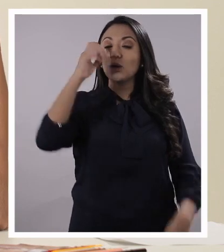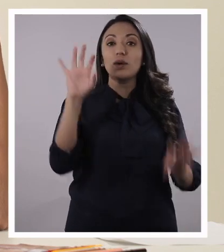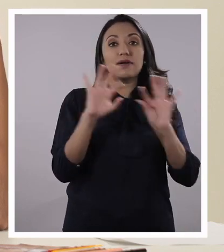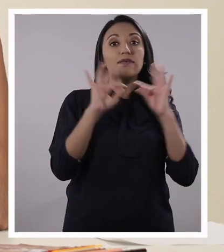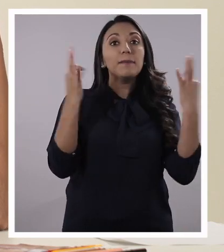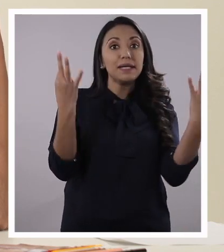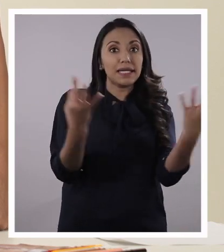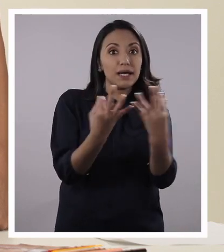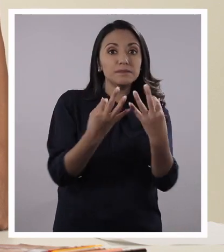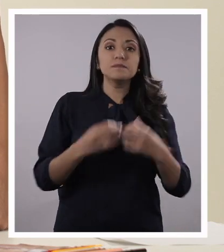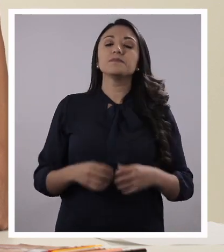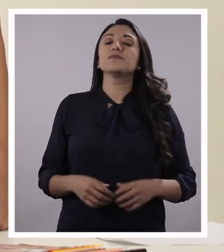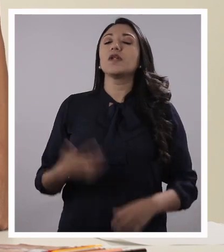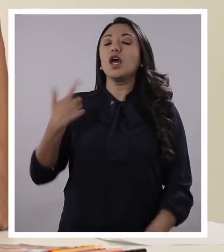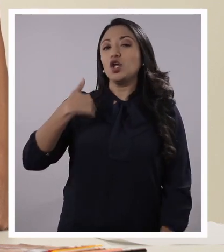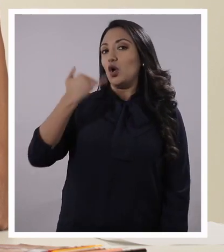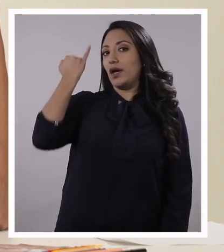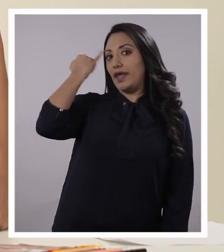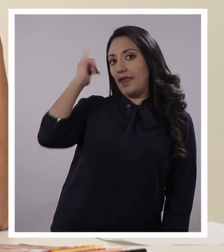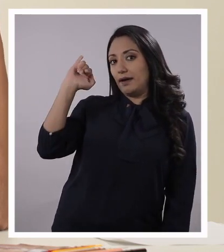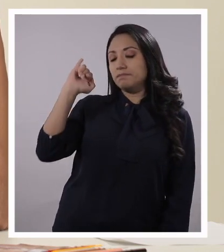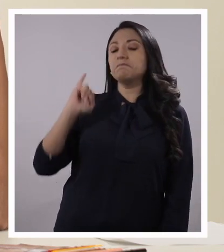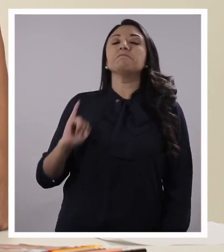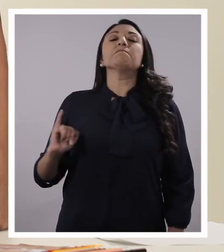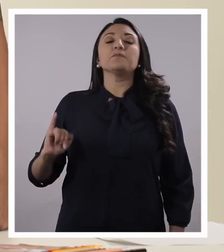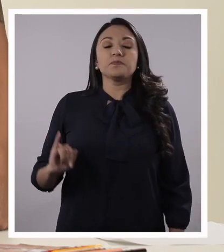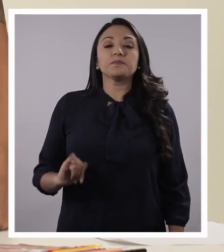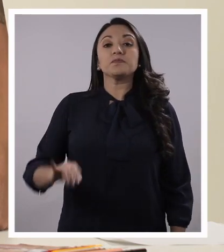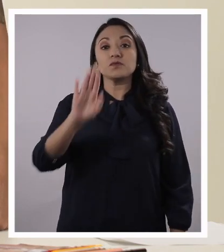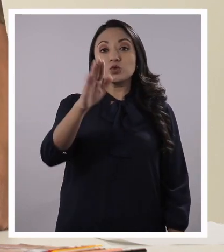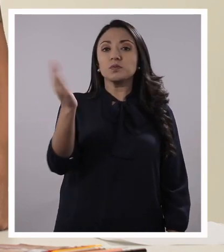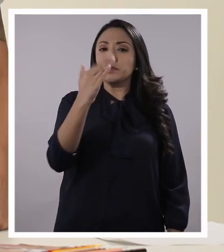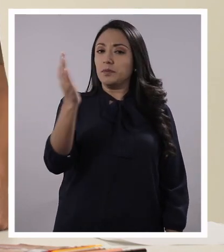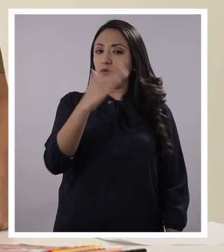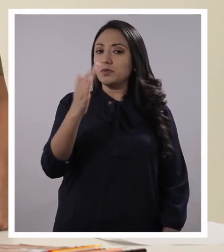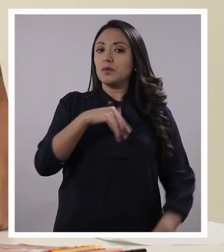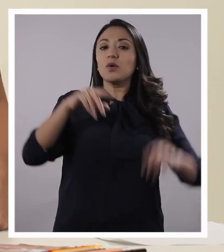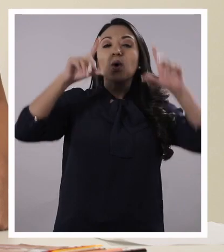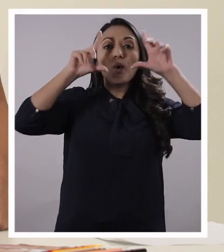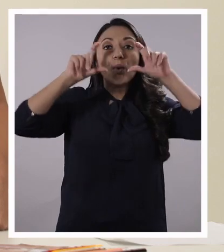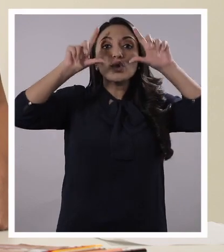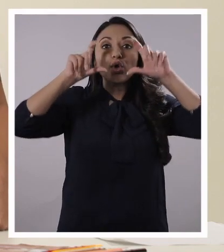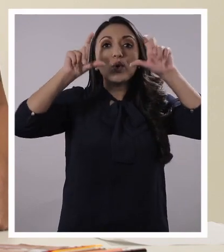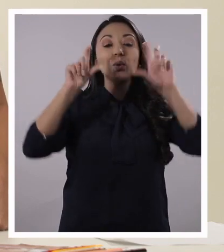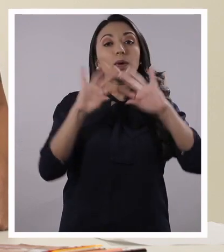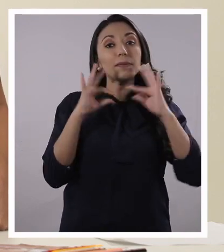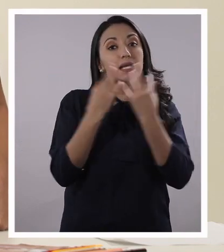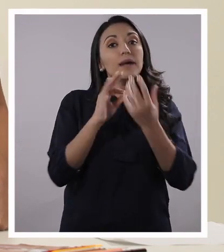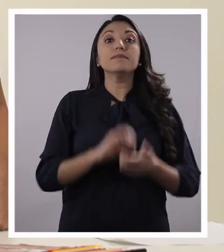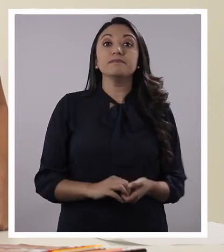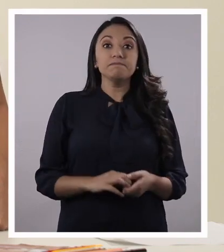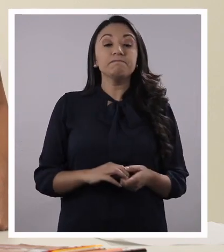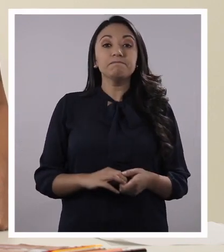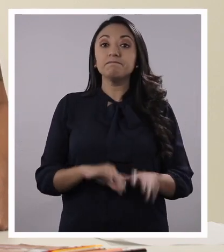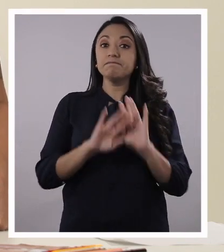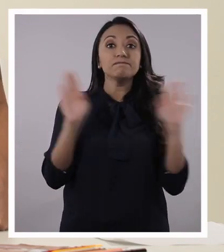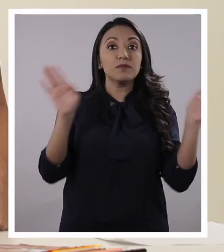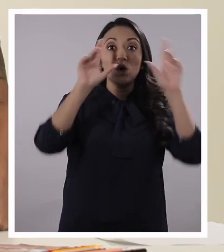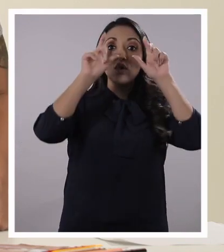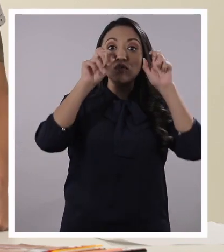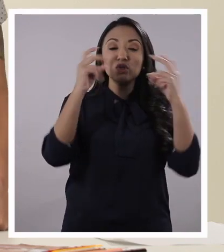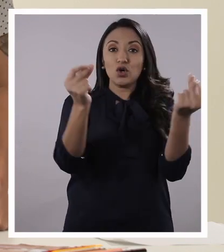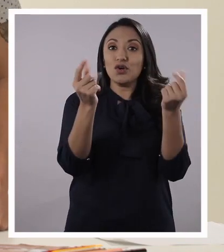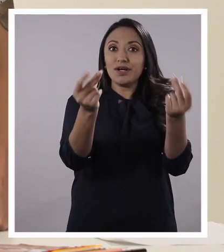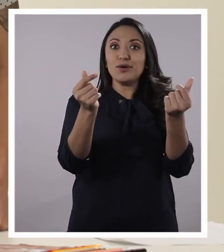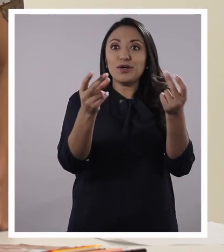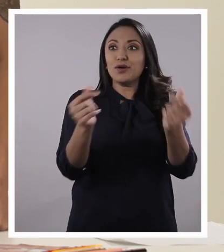familia, se me ocurrió un proyecto genial. A ver. Chicos, vayan a buscar fotos de su familia. ¿Fotos de la familia? De los miembros de su familia. Vayan